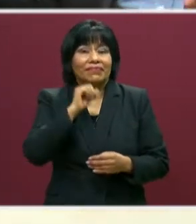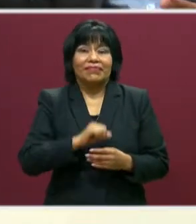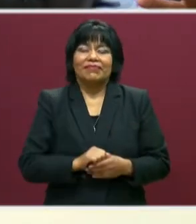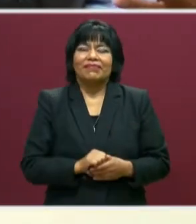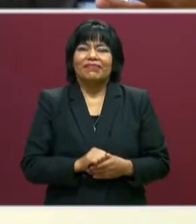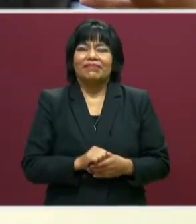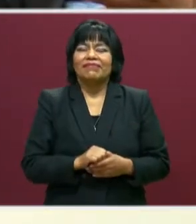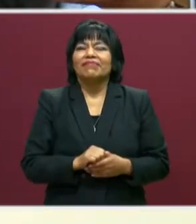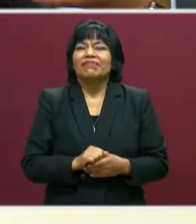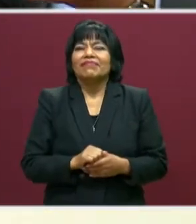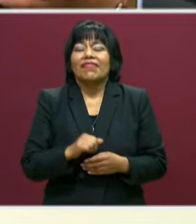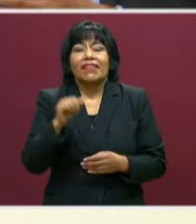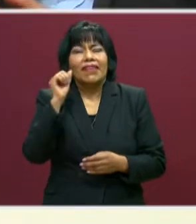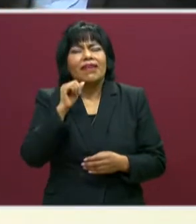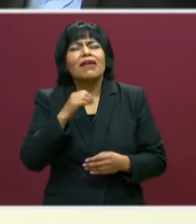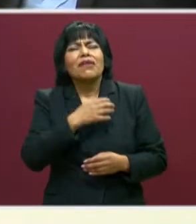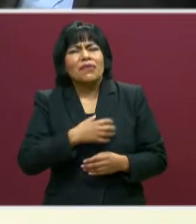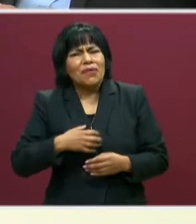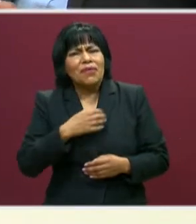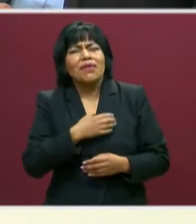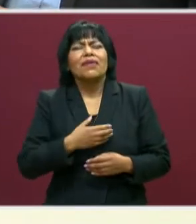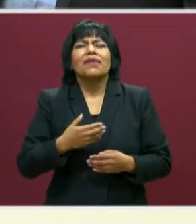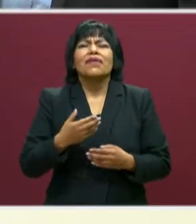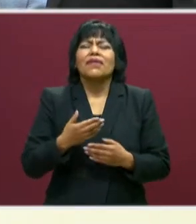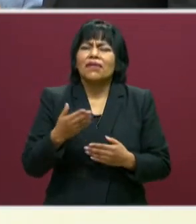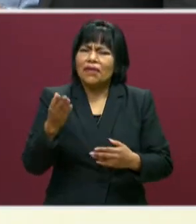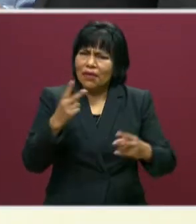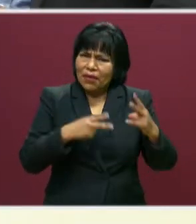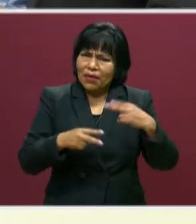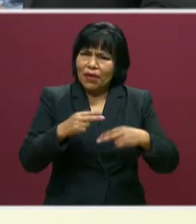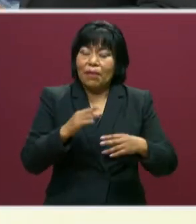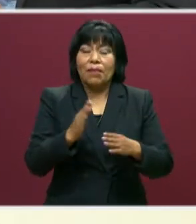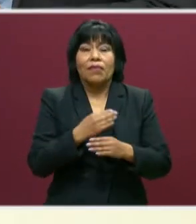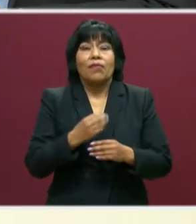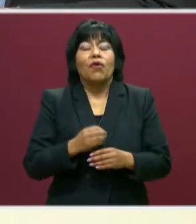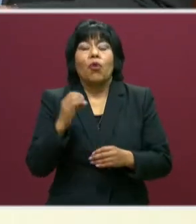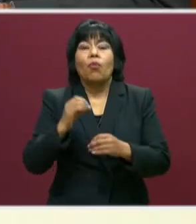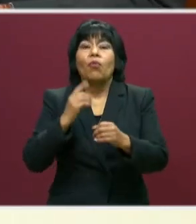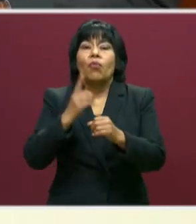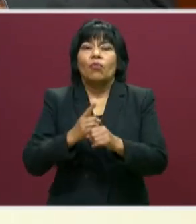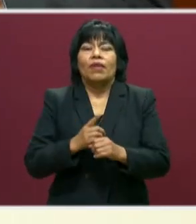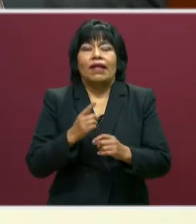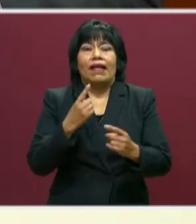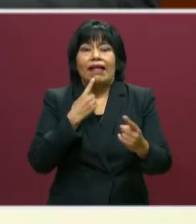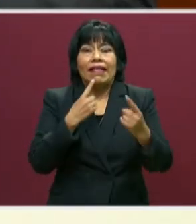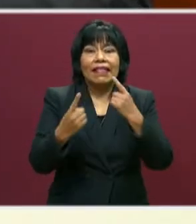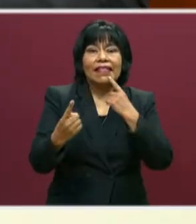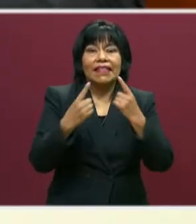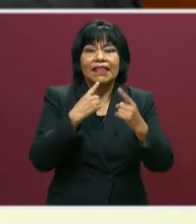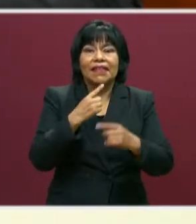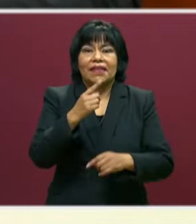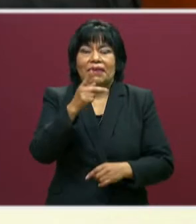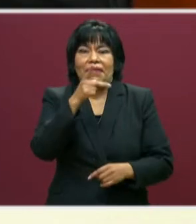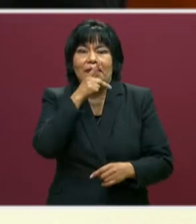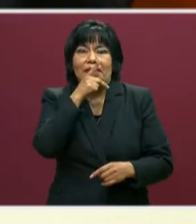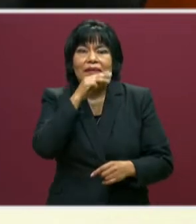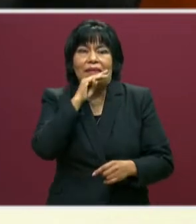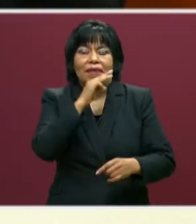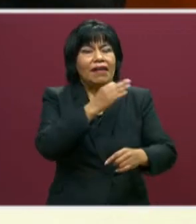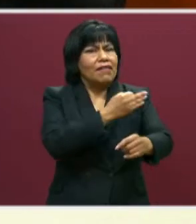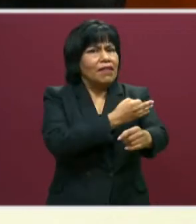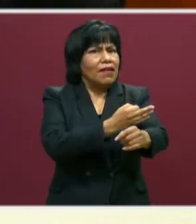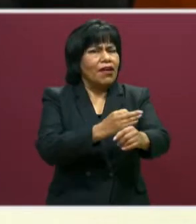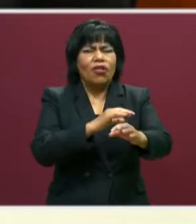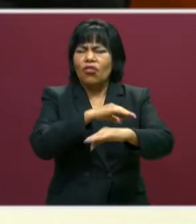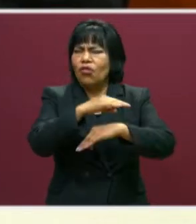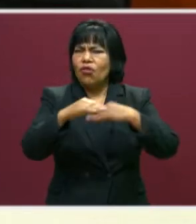canal. Yo siempre vengo muy contento porque es una oportunidad de dialogar con los padres de familia, con las familias en